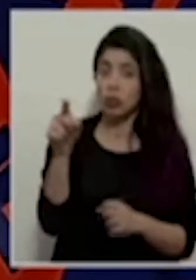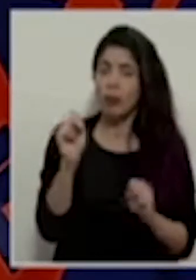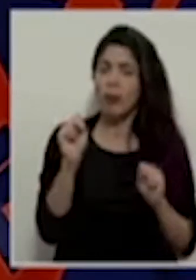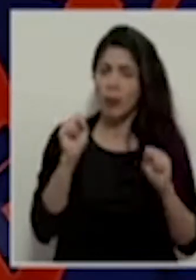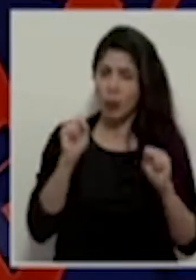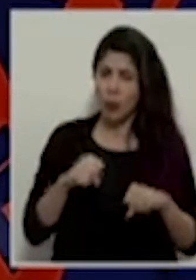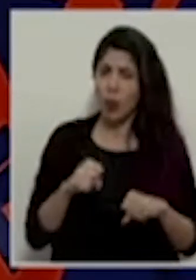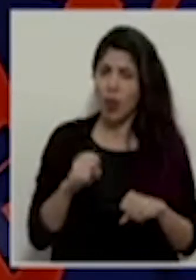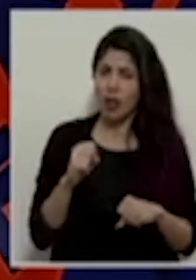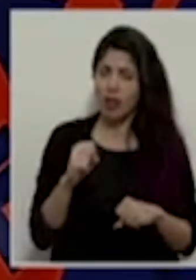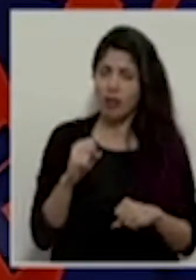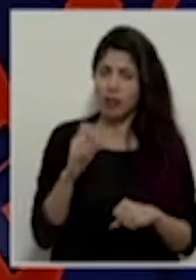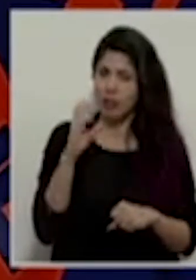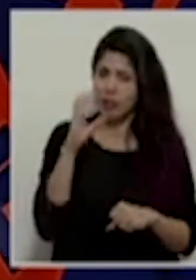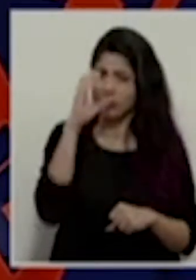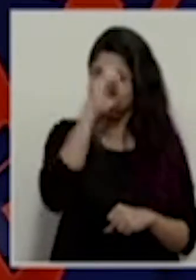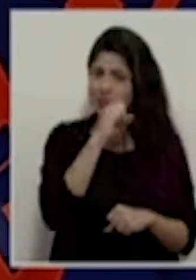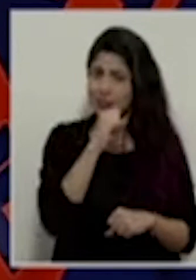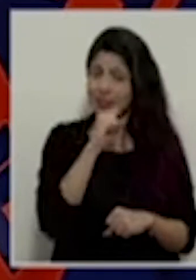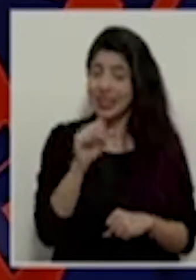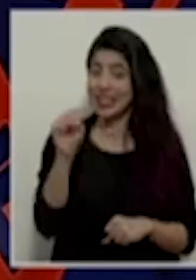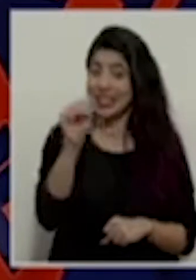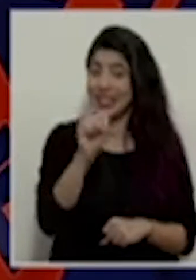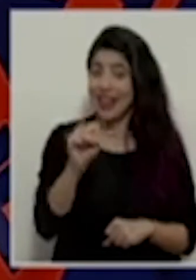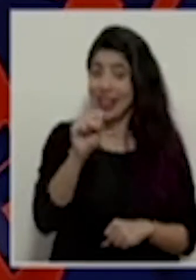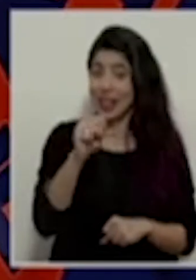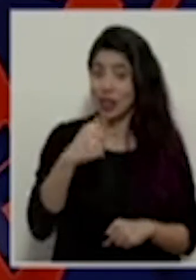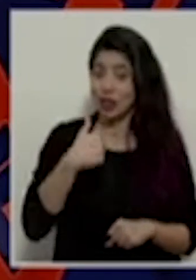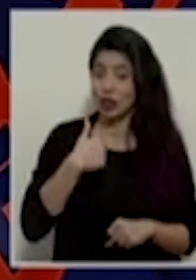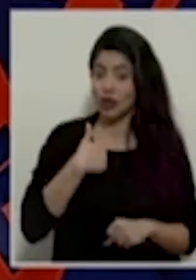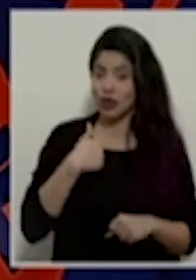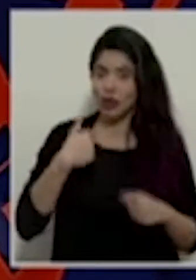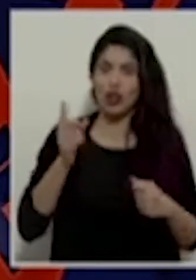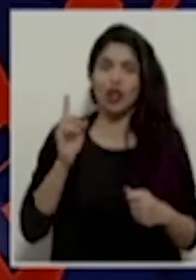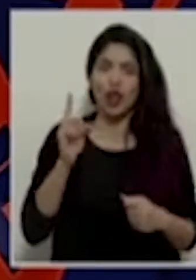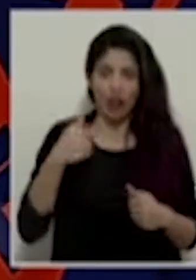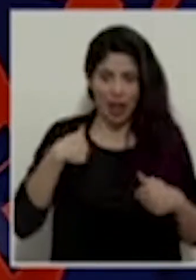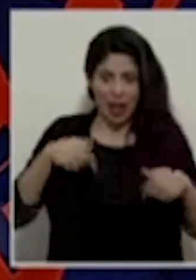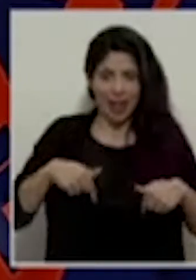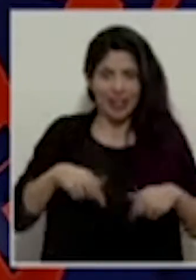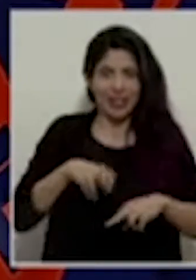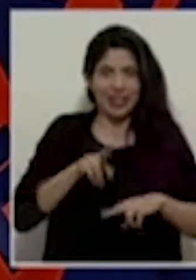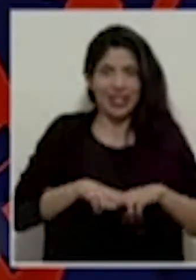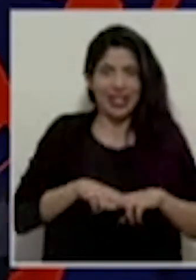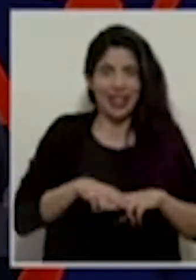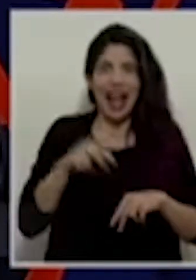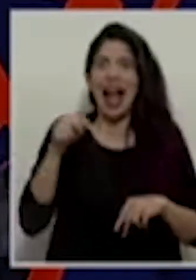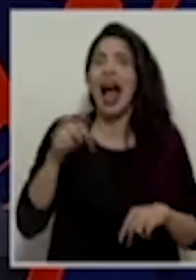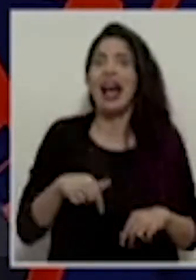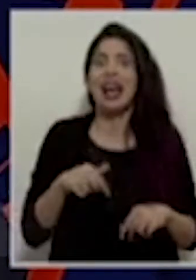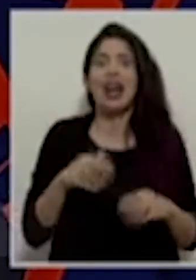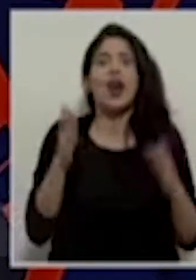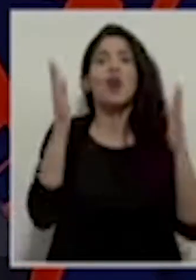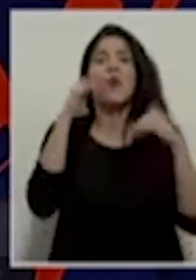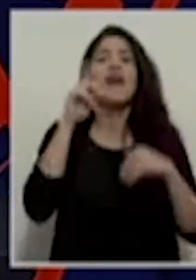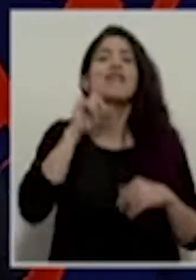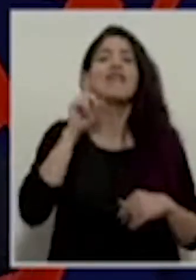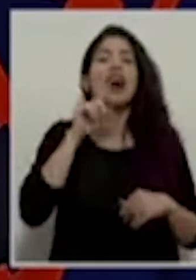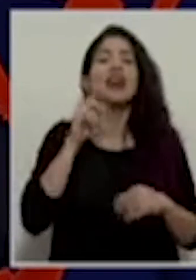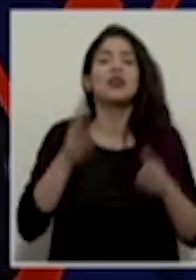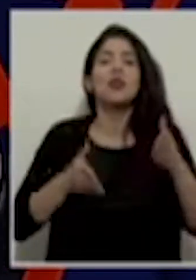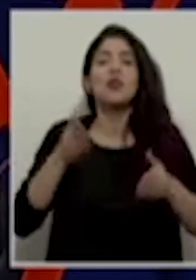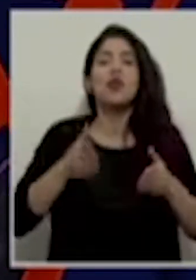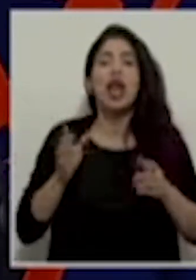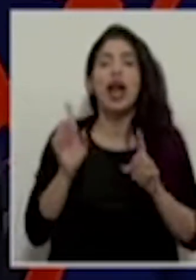darse cuenta que el sábado yo estaba justamente aquí sentado. Aquí no había un avatar o